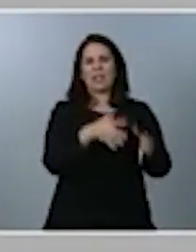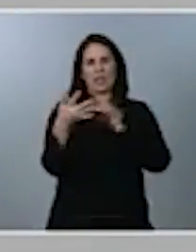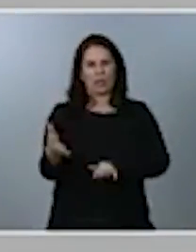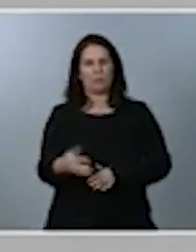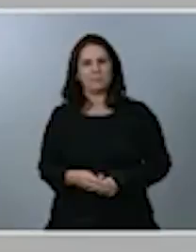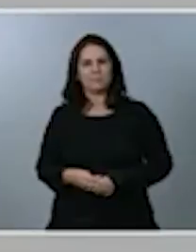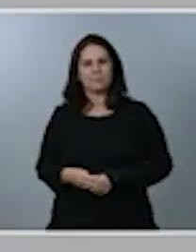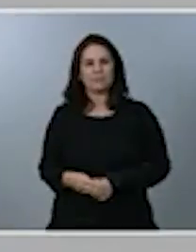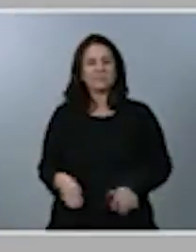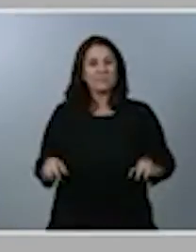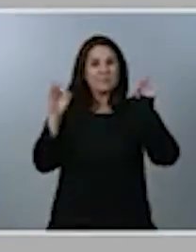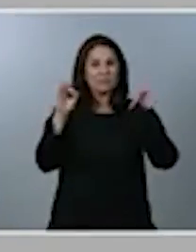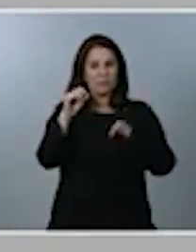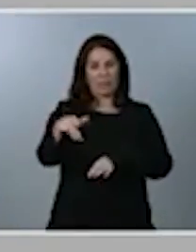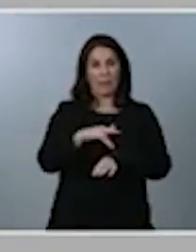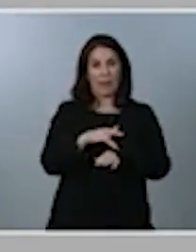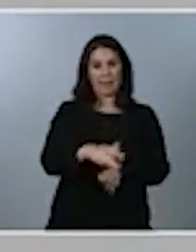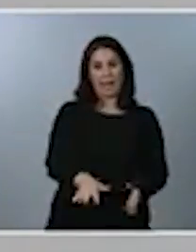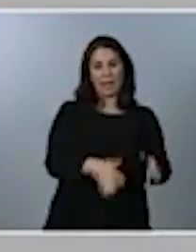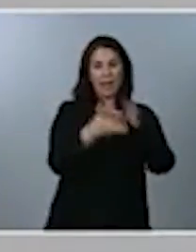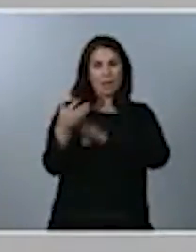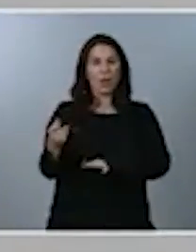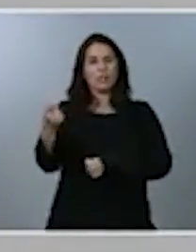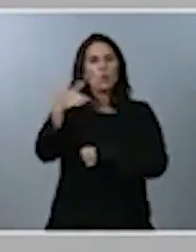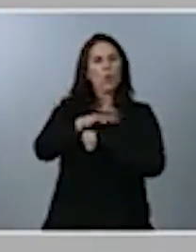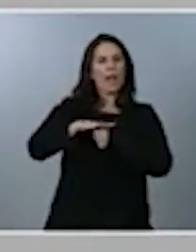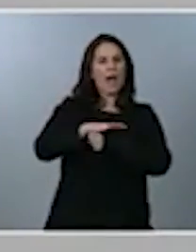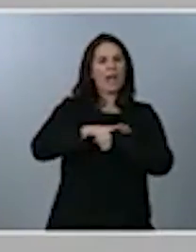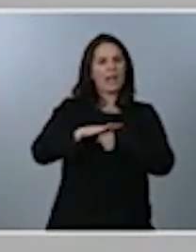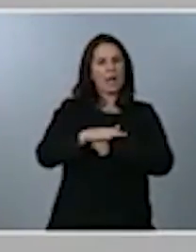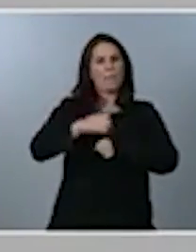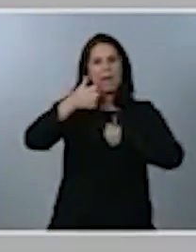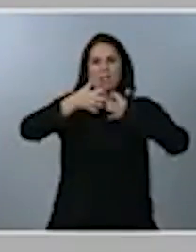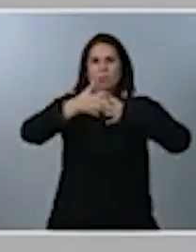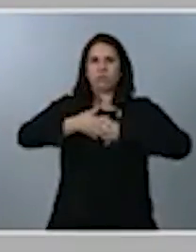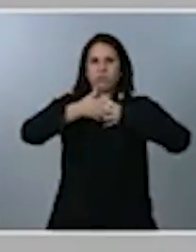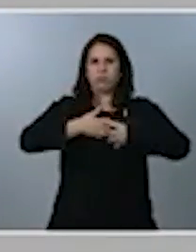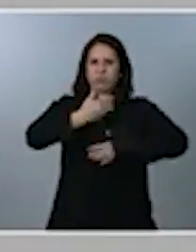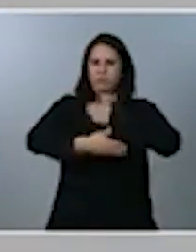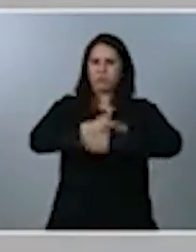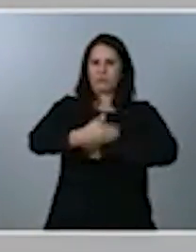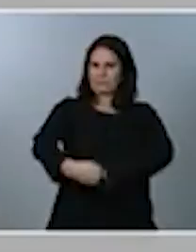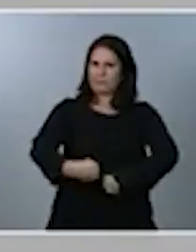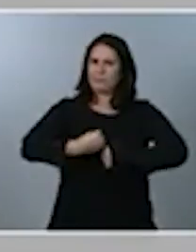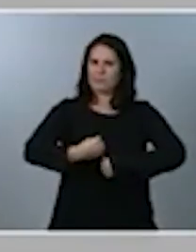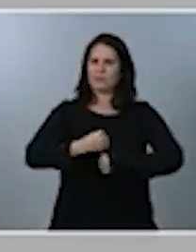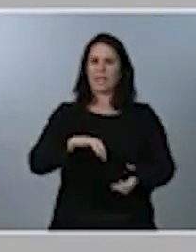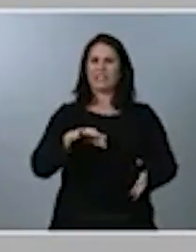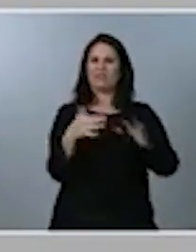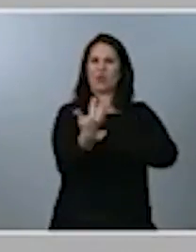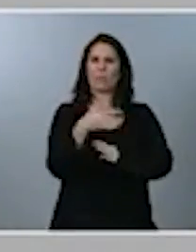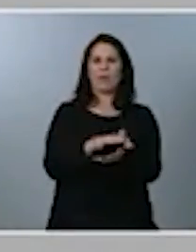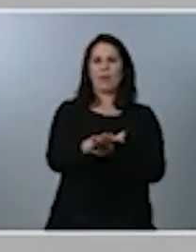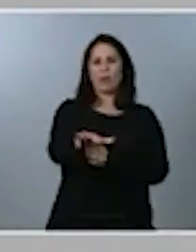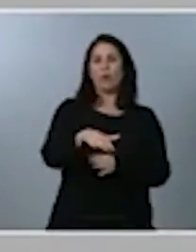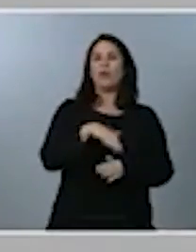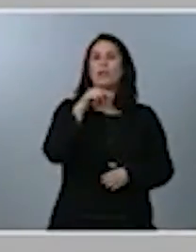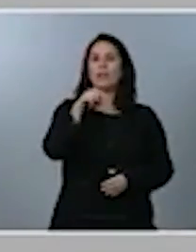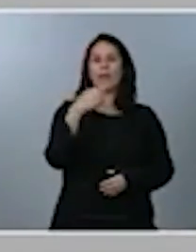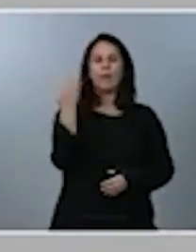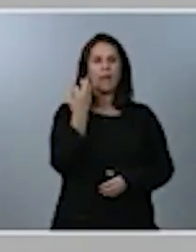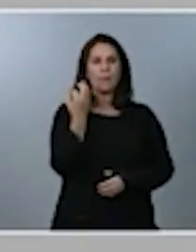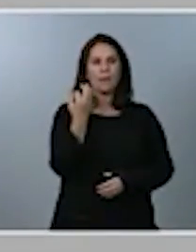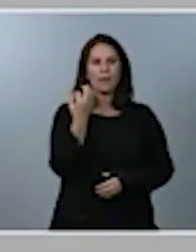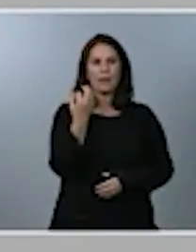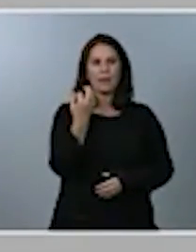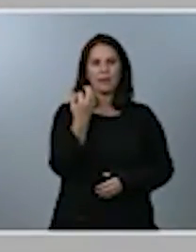digitalización es una de las áreas tractoras, uno de los elementos transformadores que tenemos que llevar de forma capilar hasta el